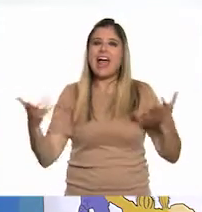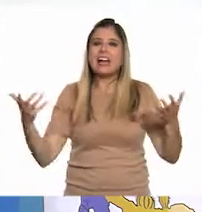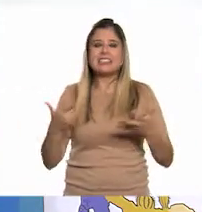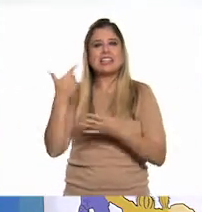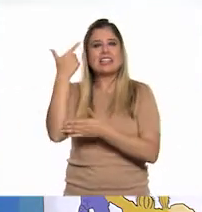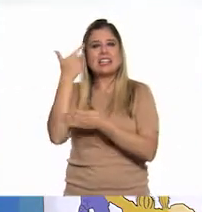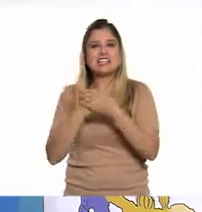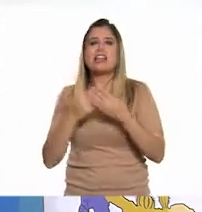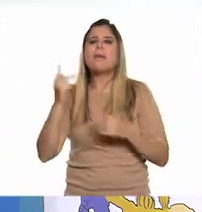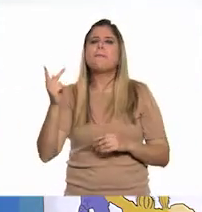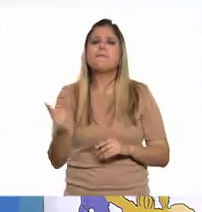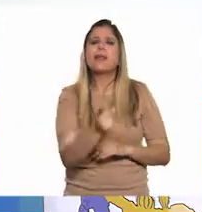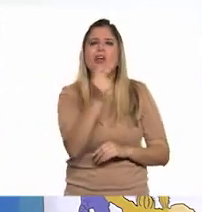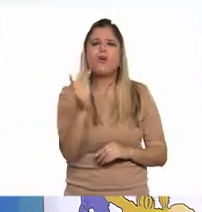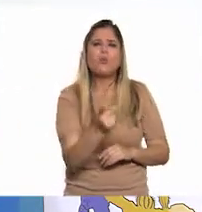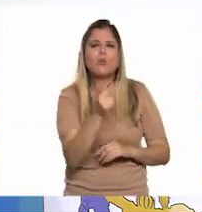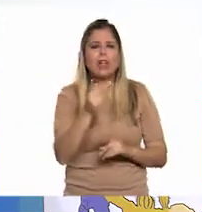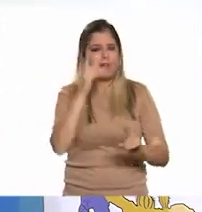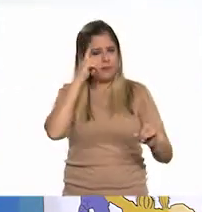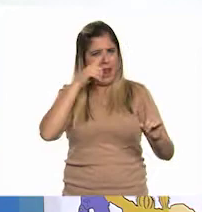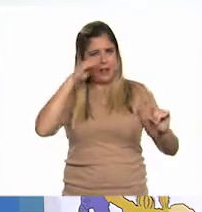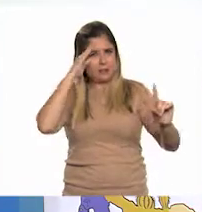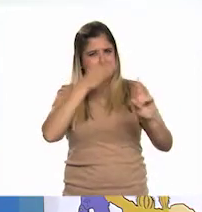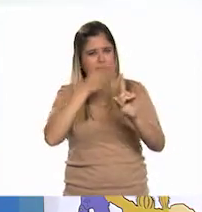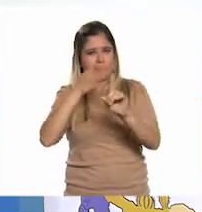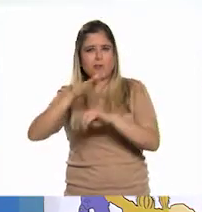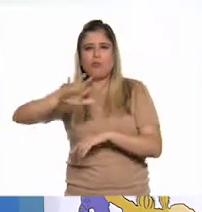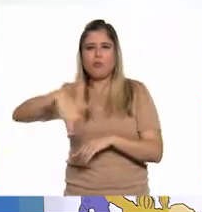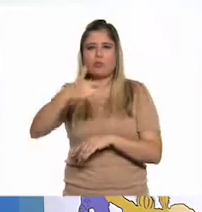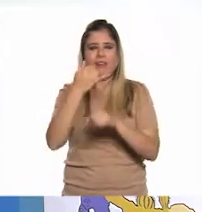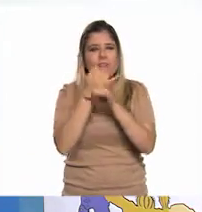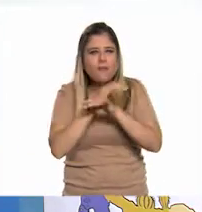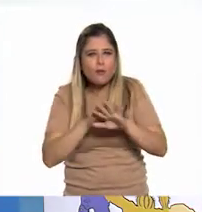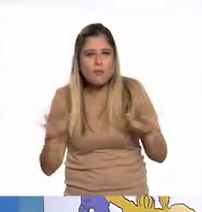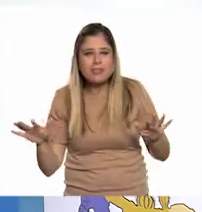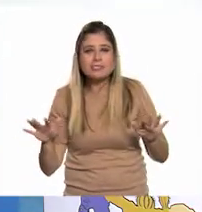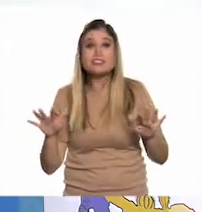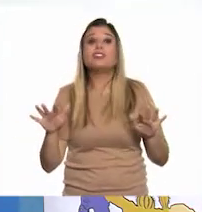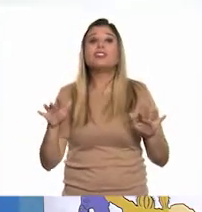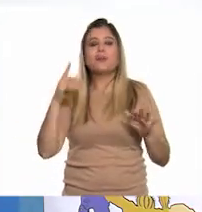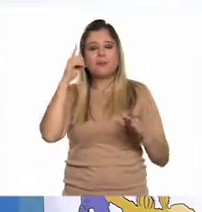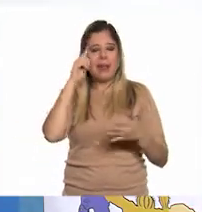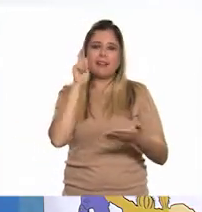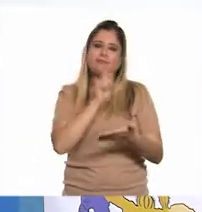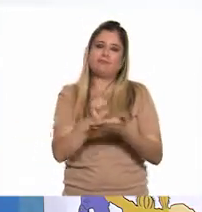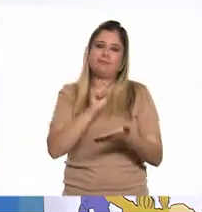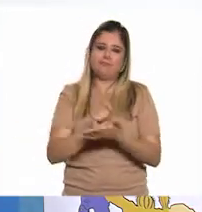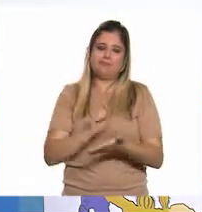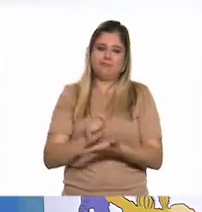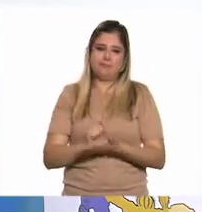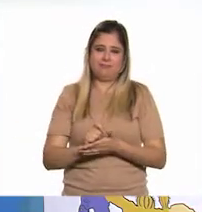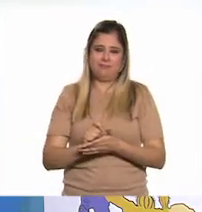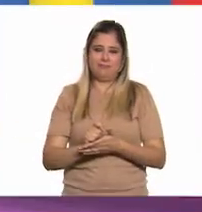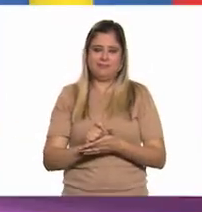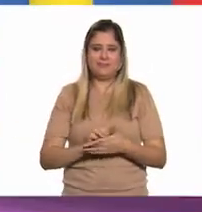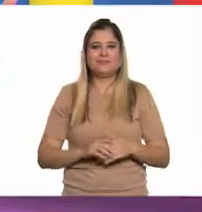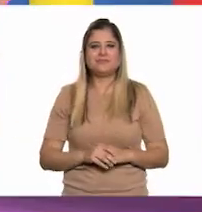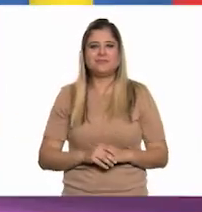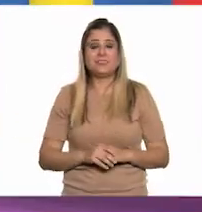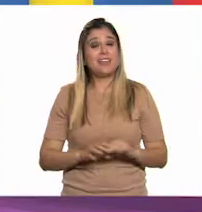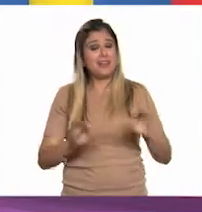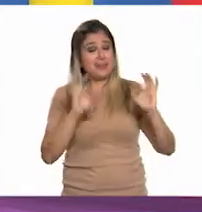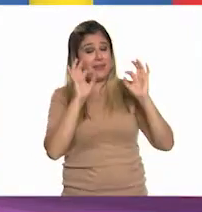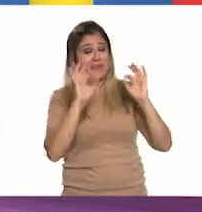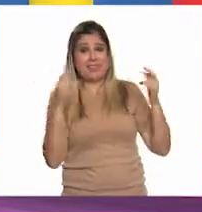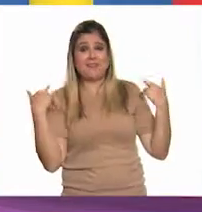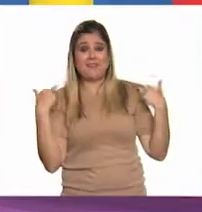lista de preguntas que orientarán nuestra búsqueda de información y la redacción de nuestro artículo. Perfecto, profesor. Pues,